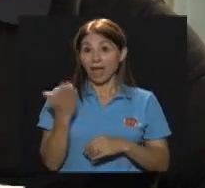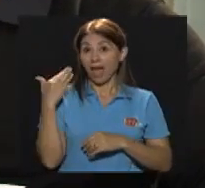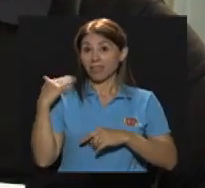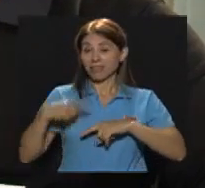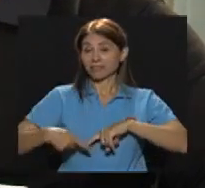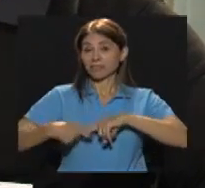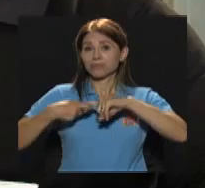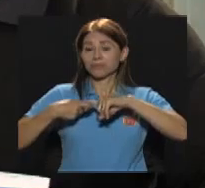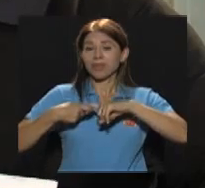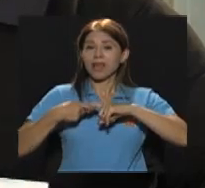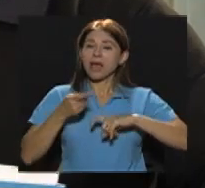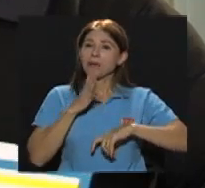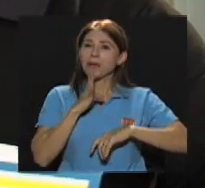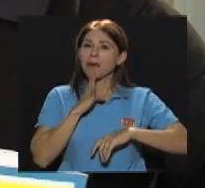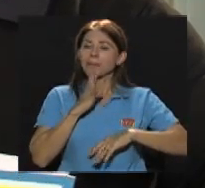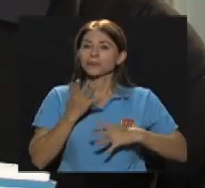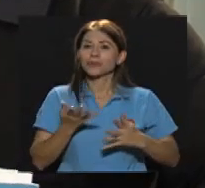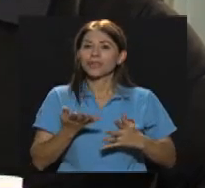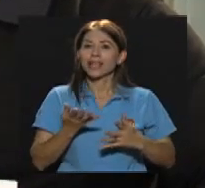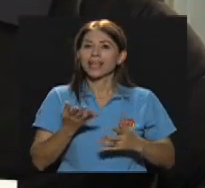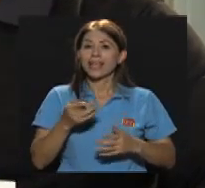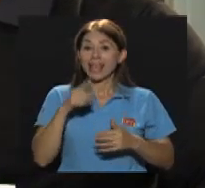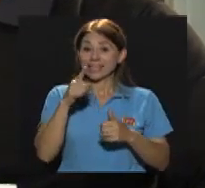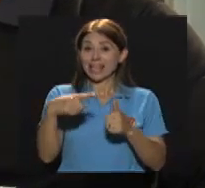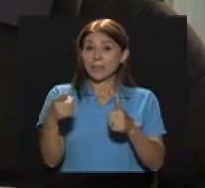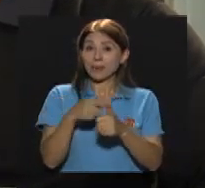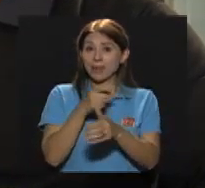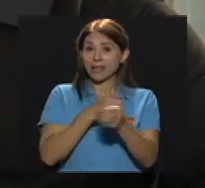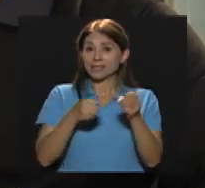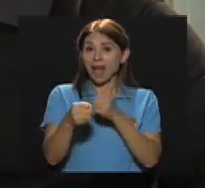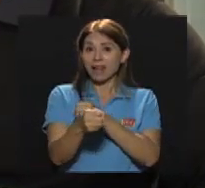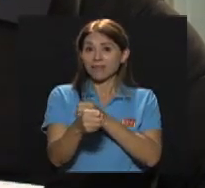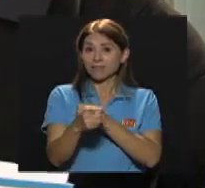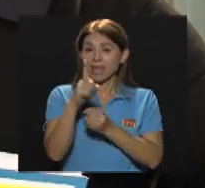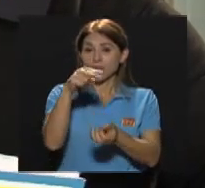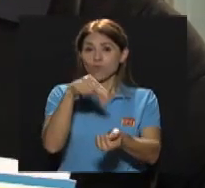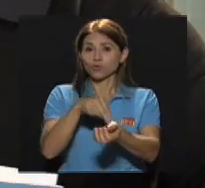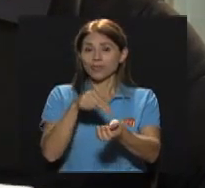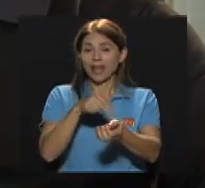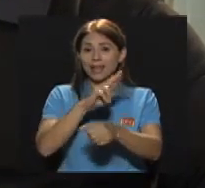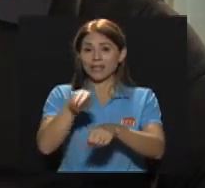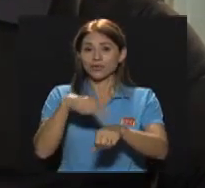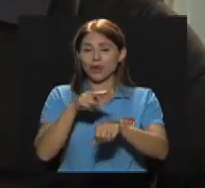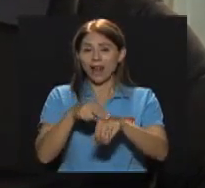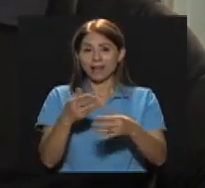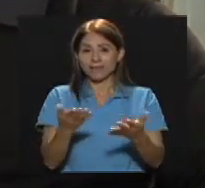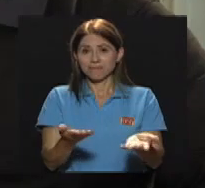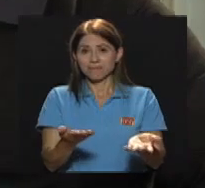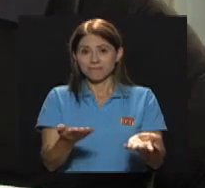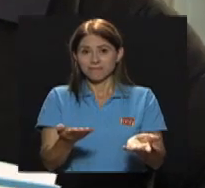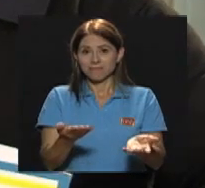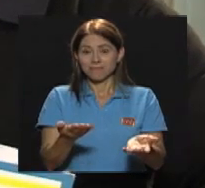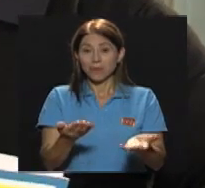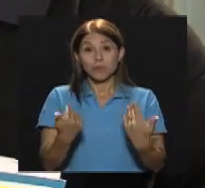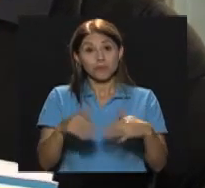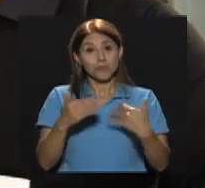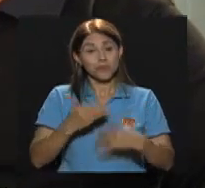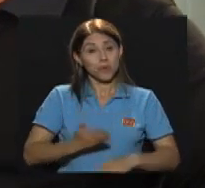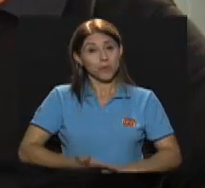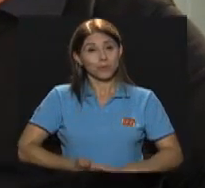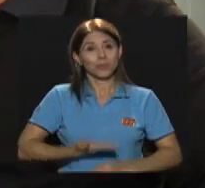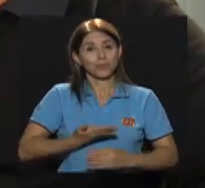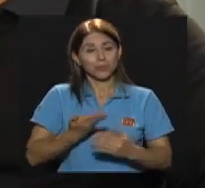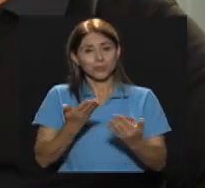De que esta es La primera sala Que un hospital nacional Pues tiene El orgullo De contar ¿Verdad? ¿Qué